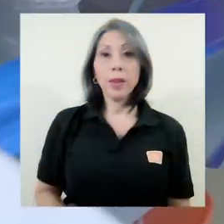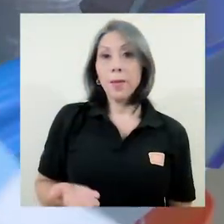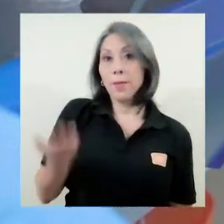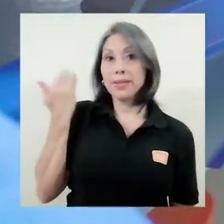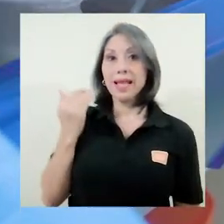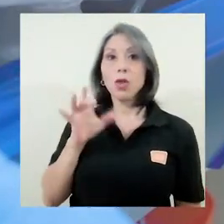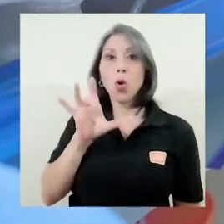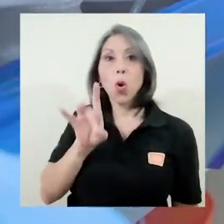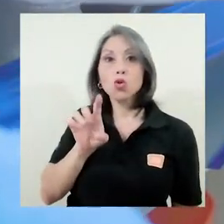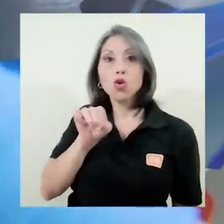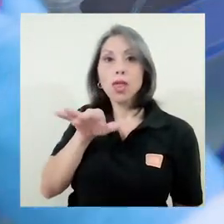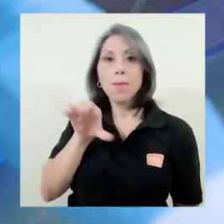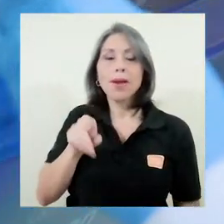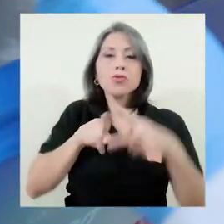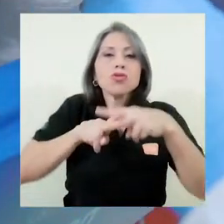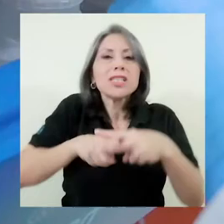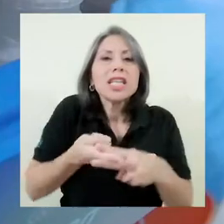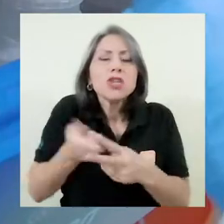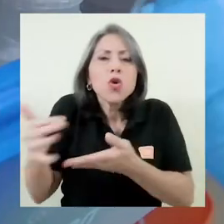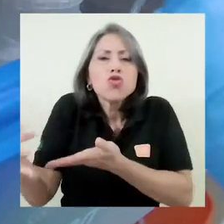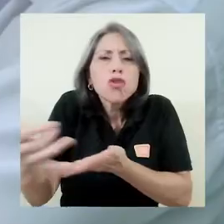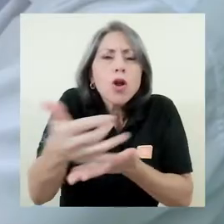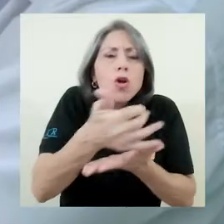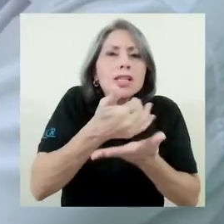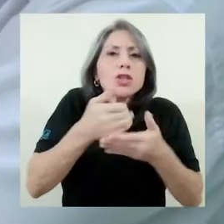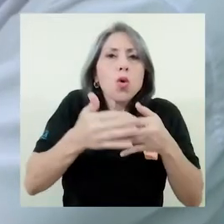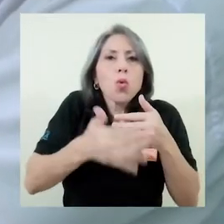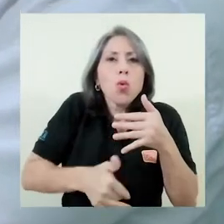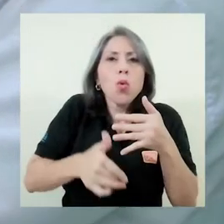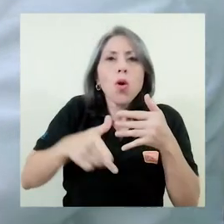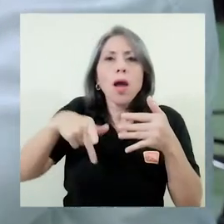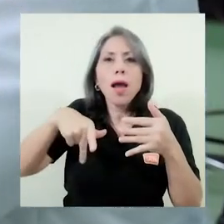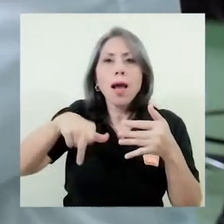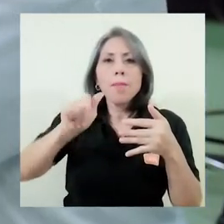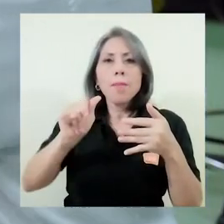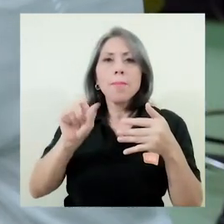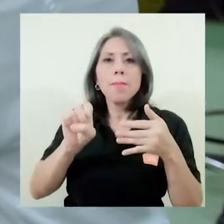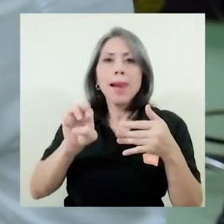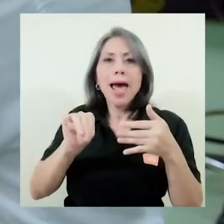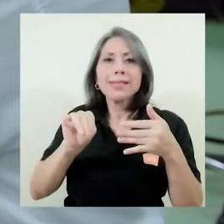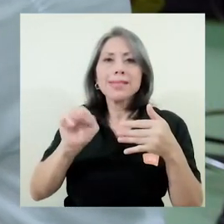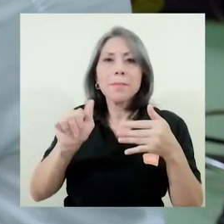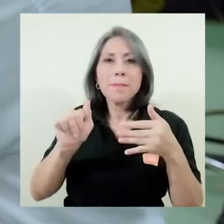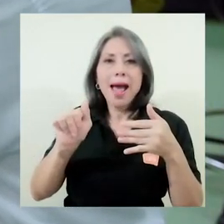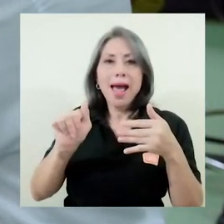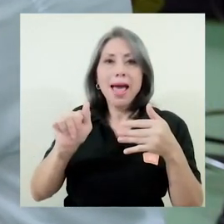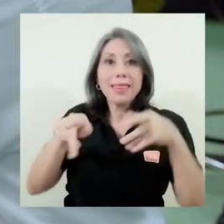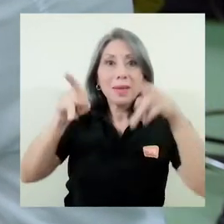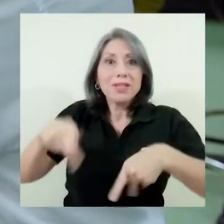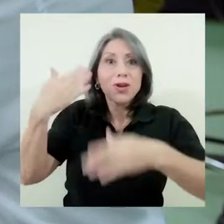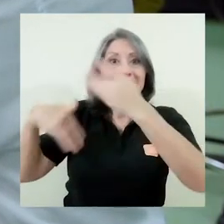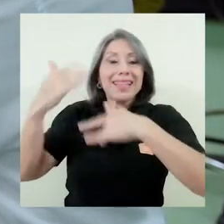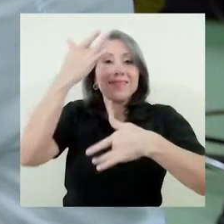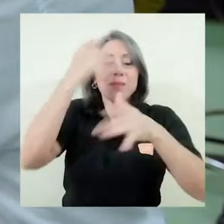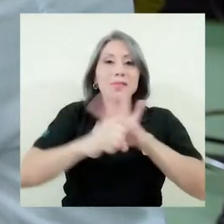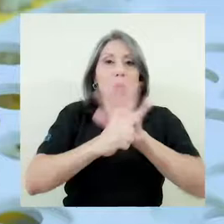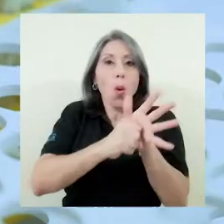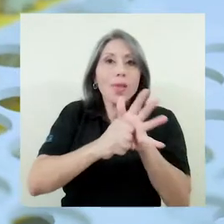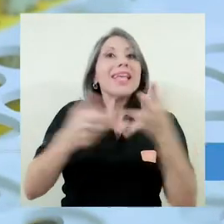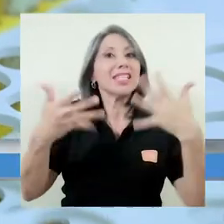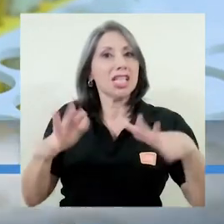El pasado 8 de mayo se inició con la recolección de plasma sanguíneo de los pacientes recuperados de COVID-19,